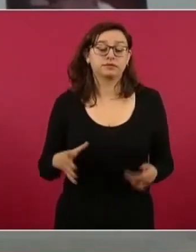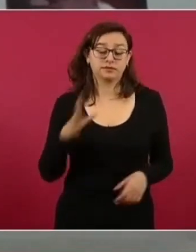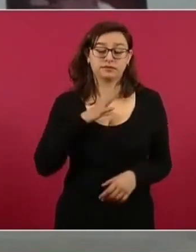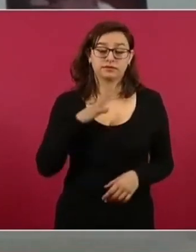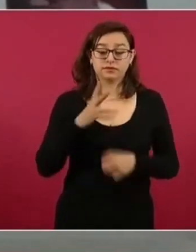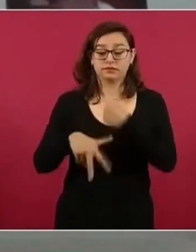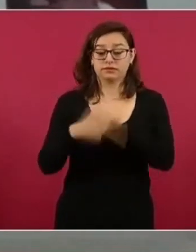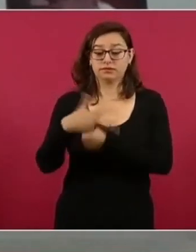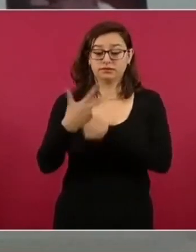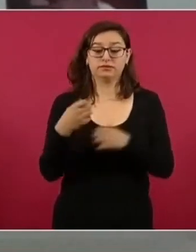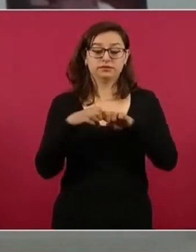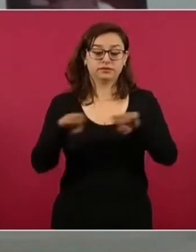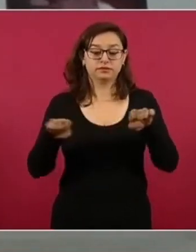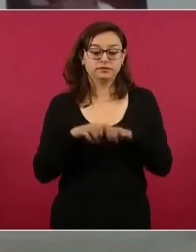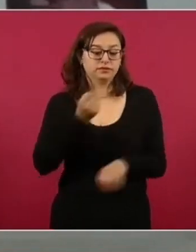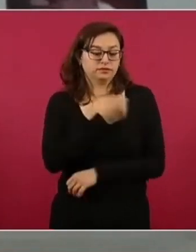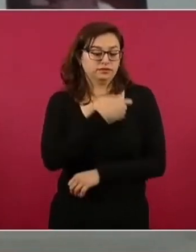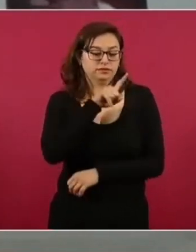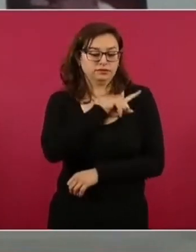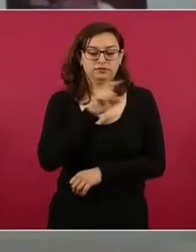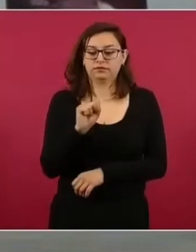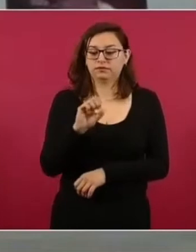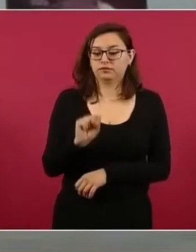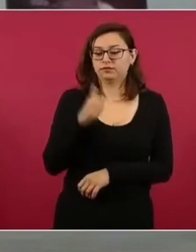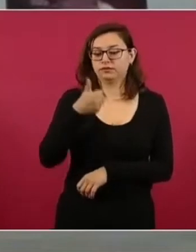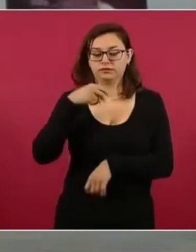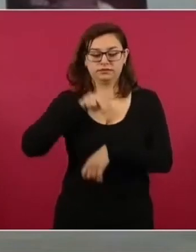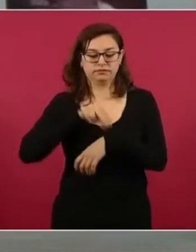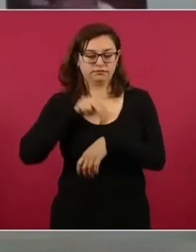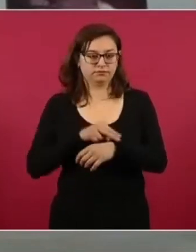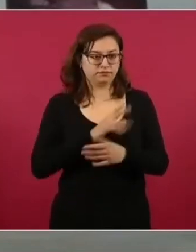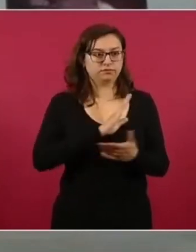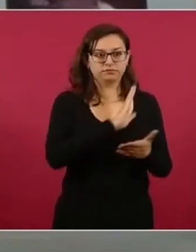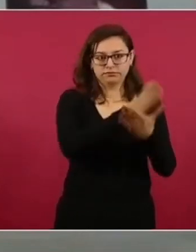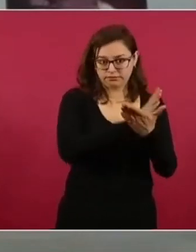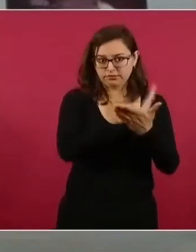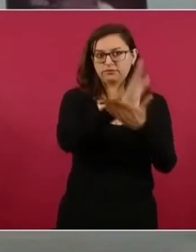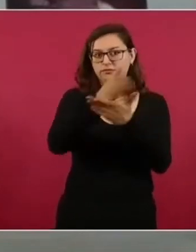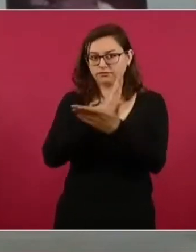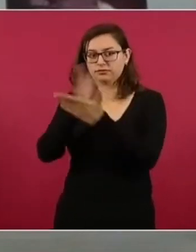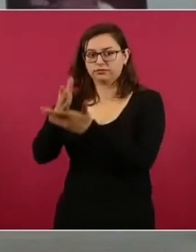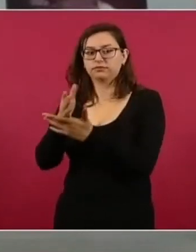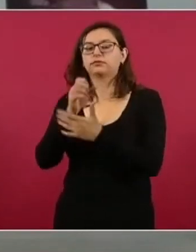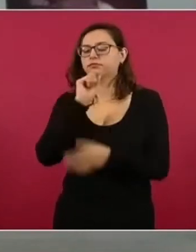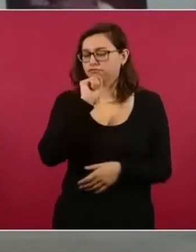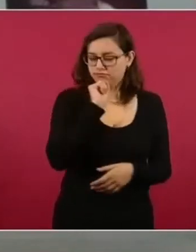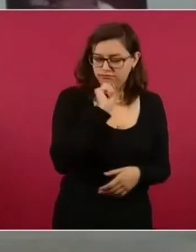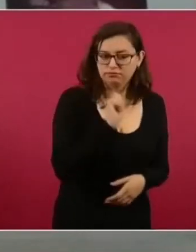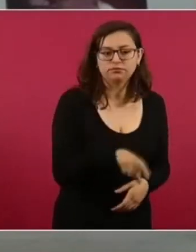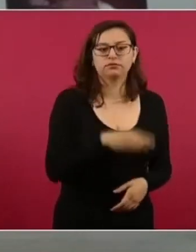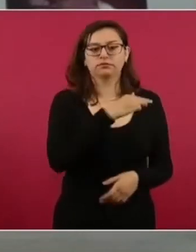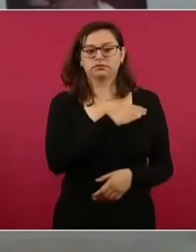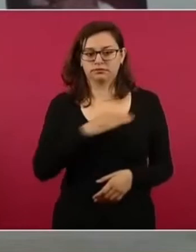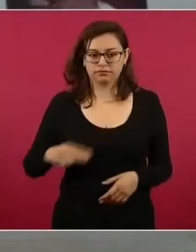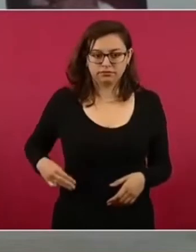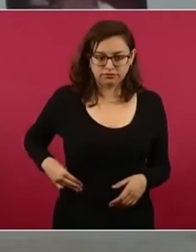cincuenta y seis especialistas, para atención médica, en lo que fue Pluma Hidalgo, San Mateo